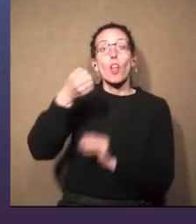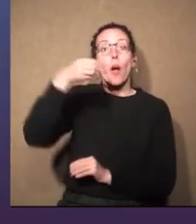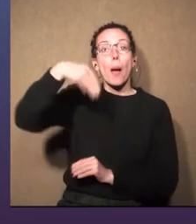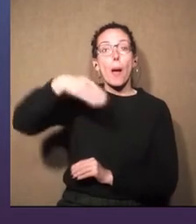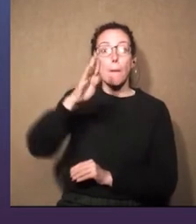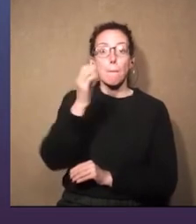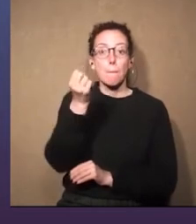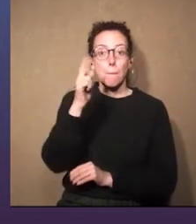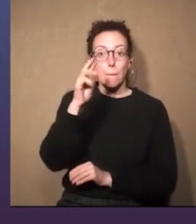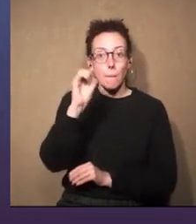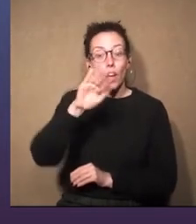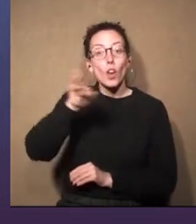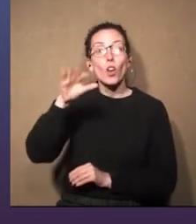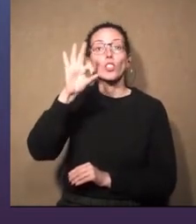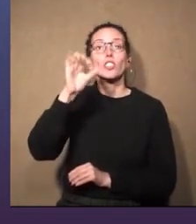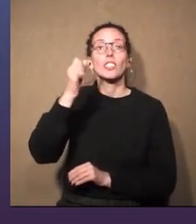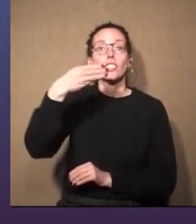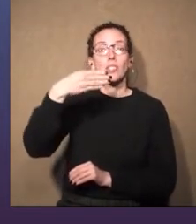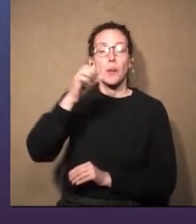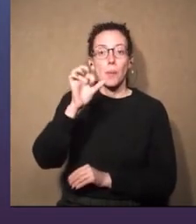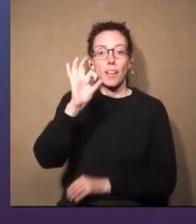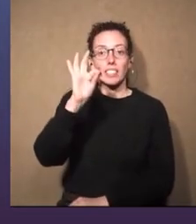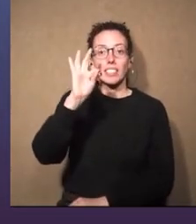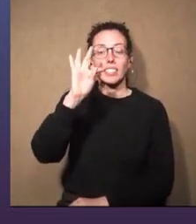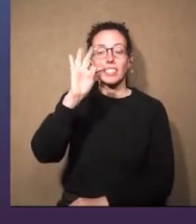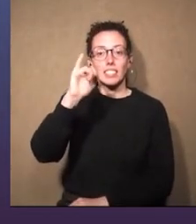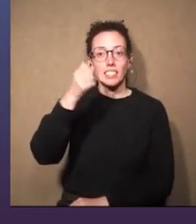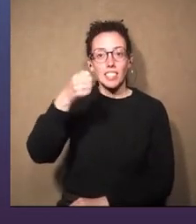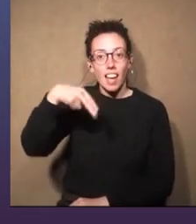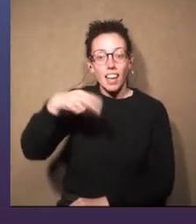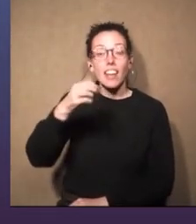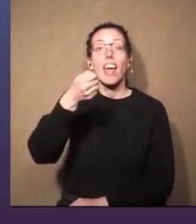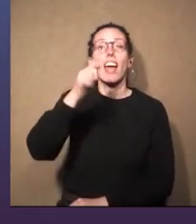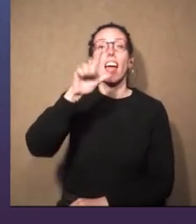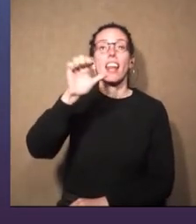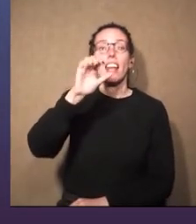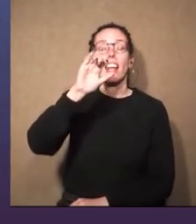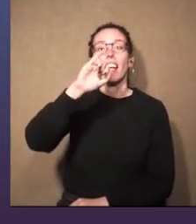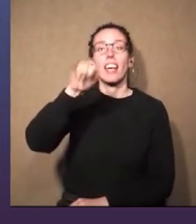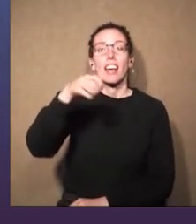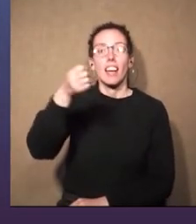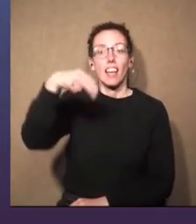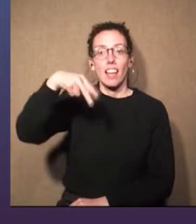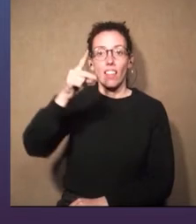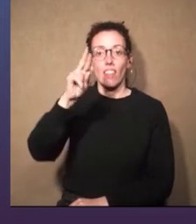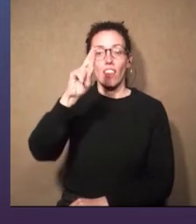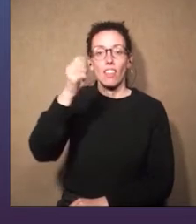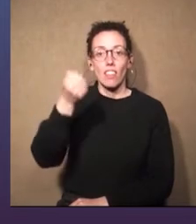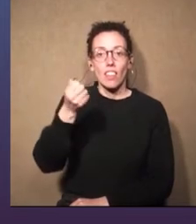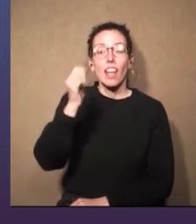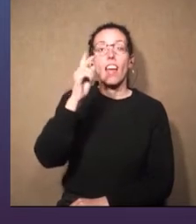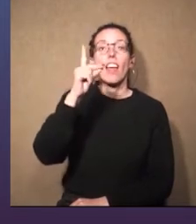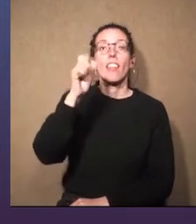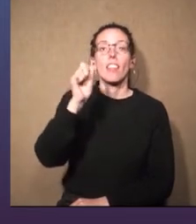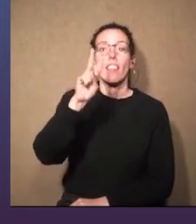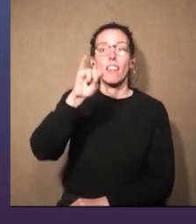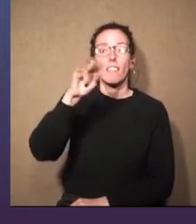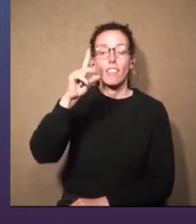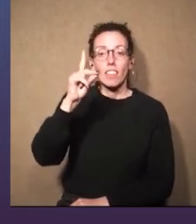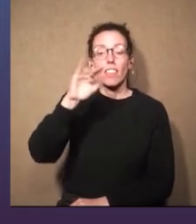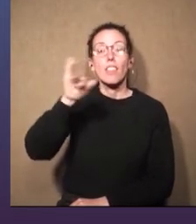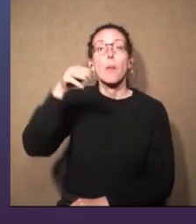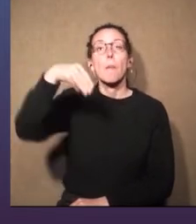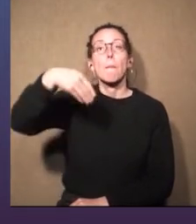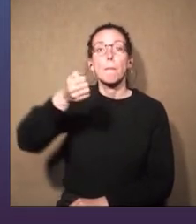acompañan Amparo Ayosa, Sebastián Zibulski, Alejandra Flerking, Andrea Peveroni, David